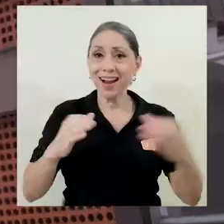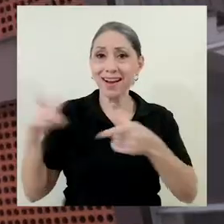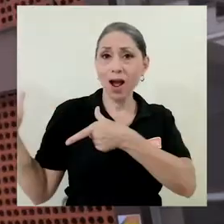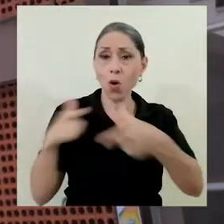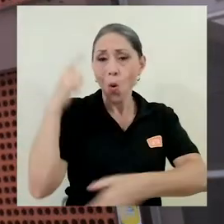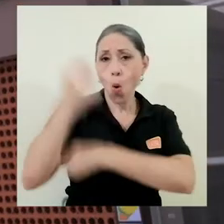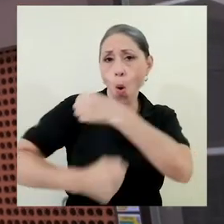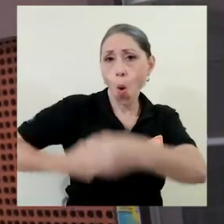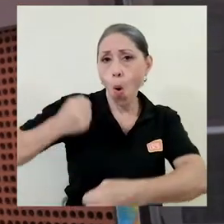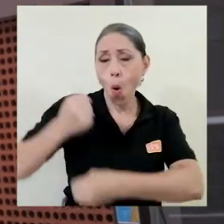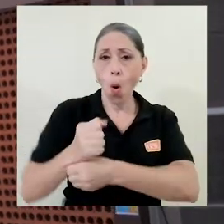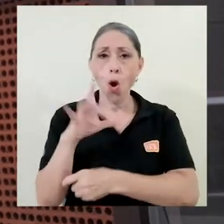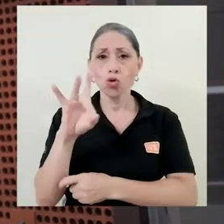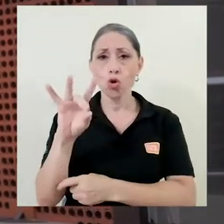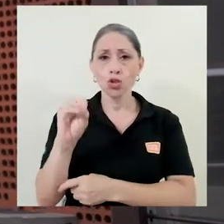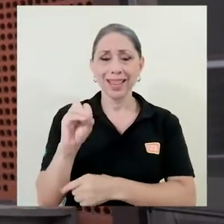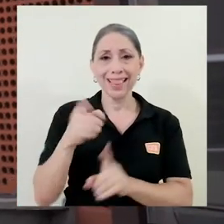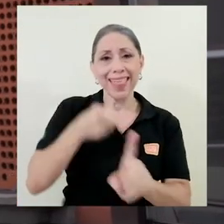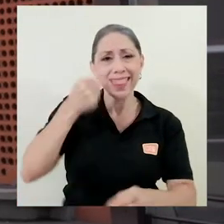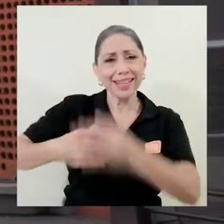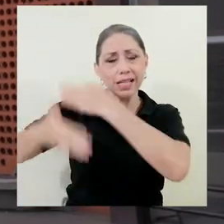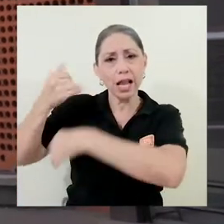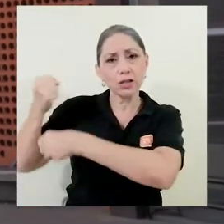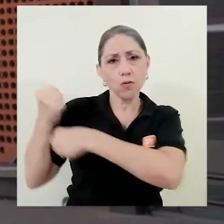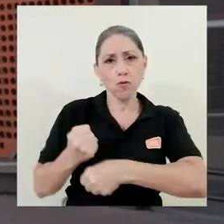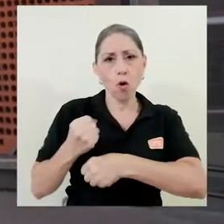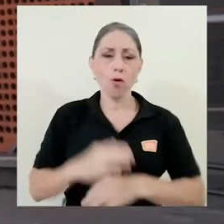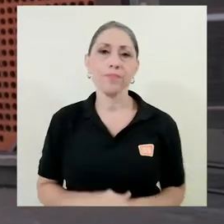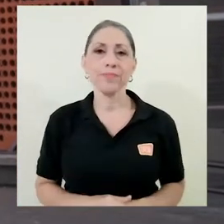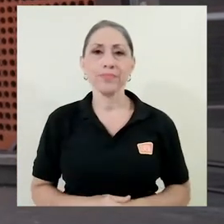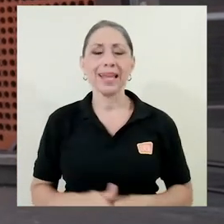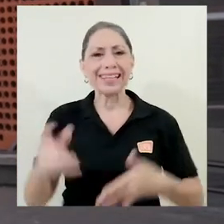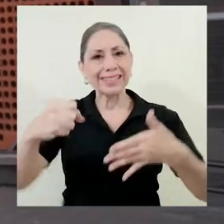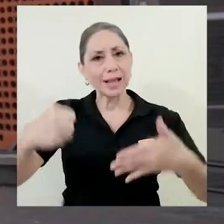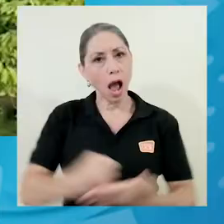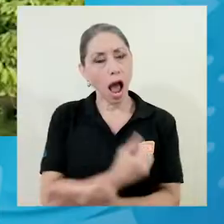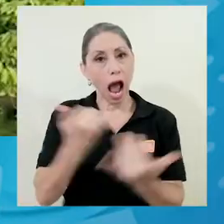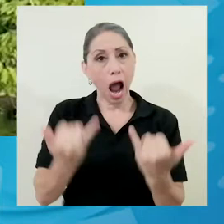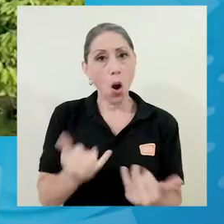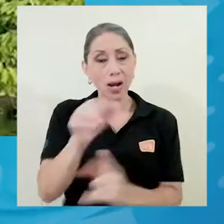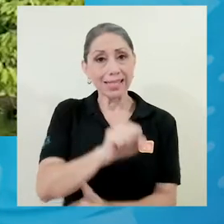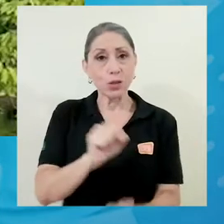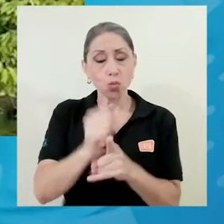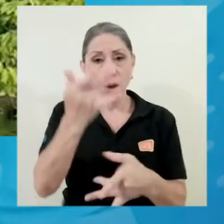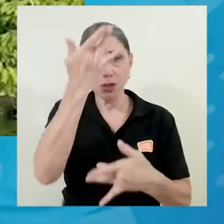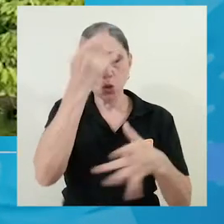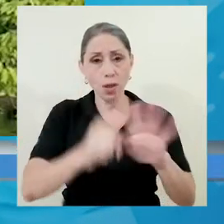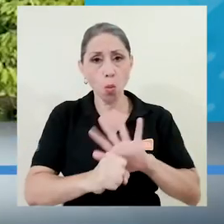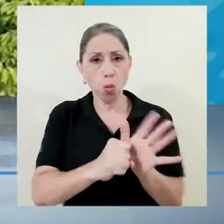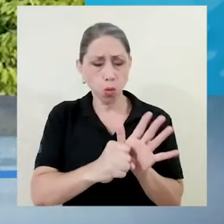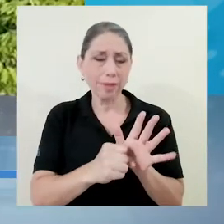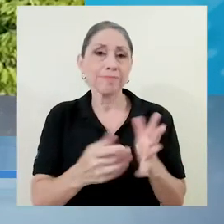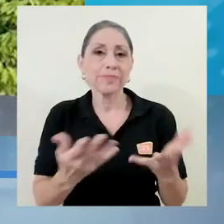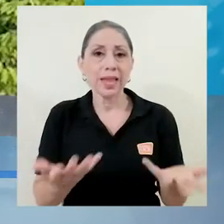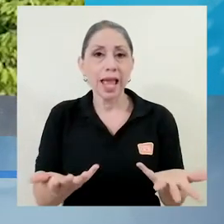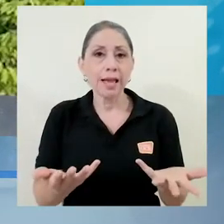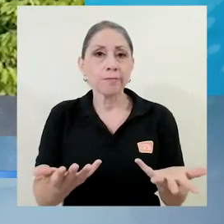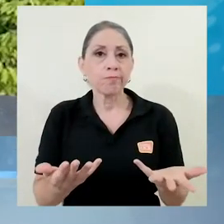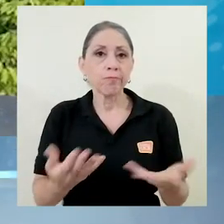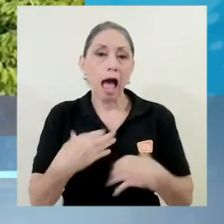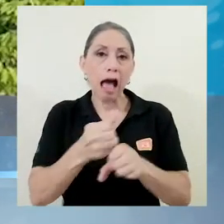cumplimiento de las ocho décadas de su fundación. Lamentablemente la situación de la pandemia nos lleva